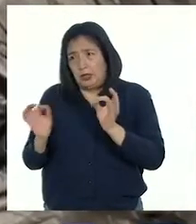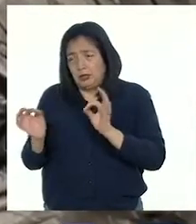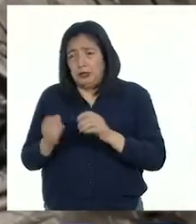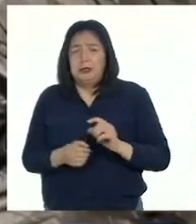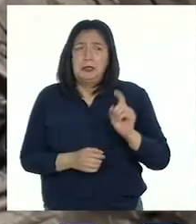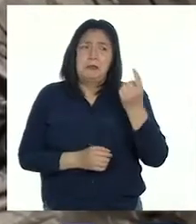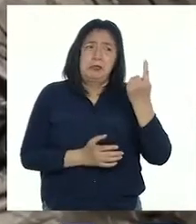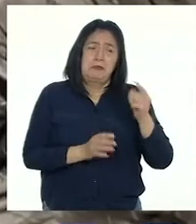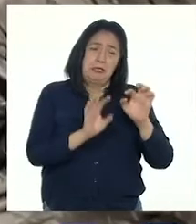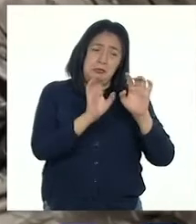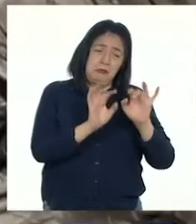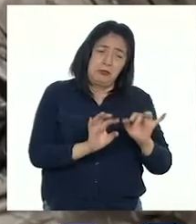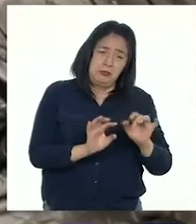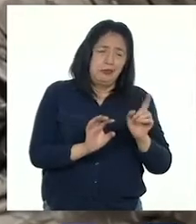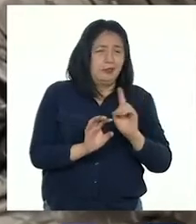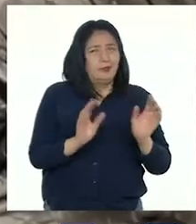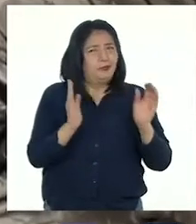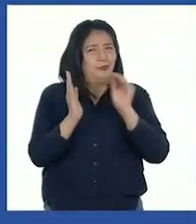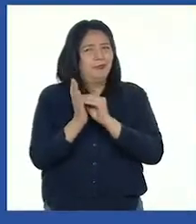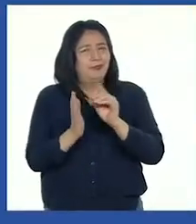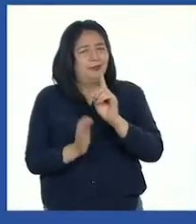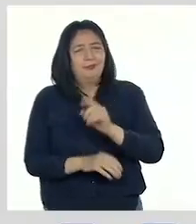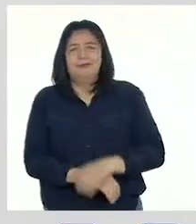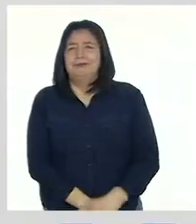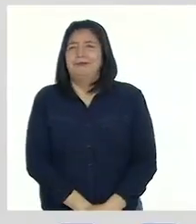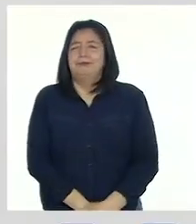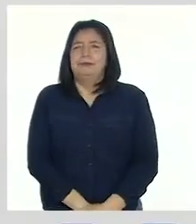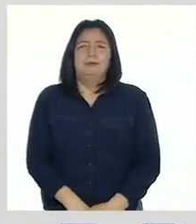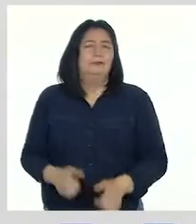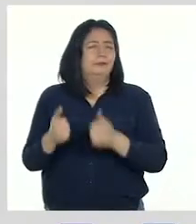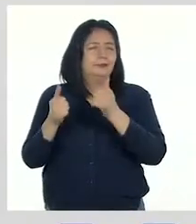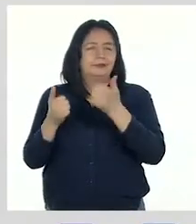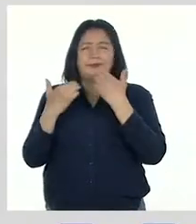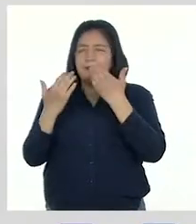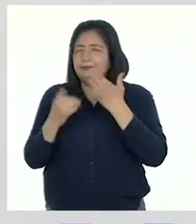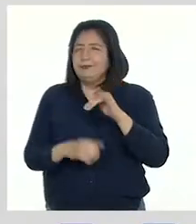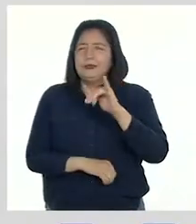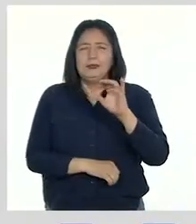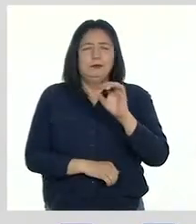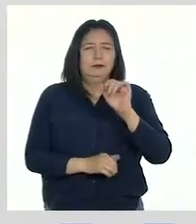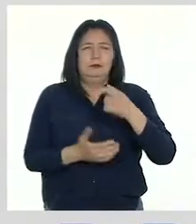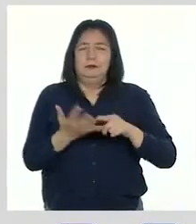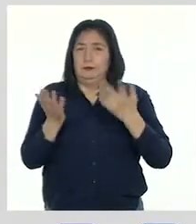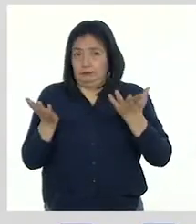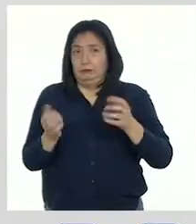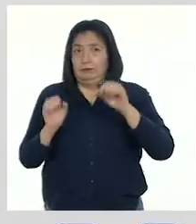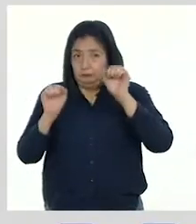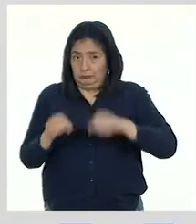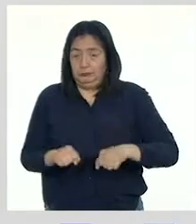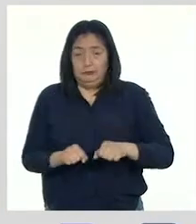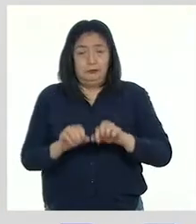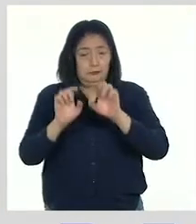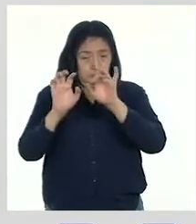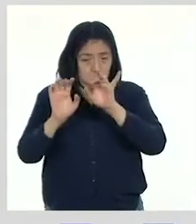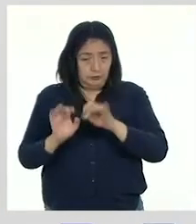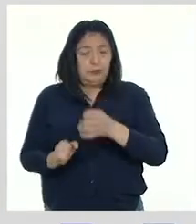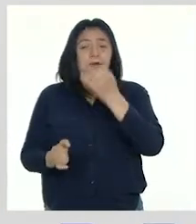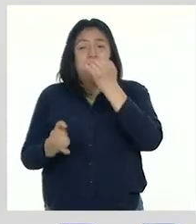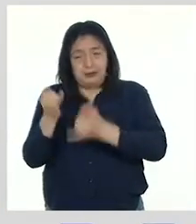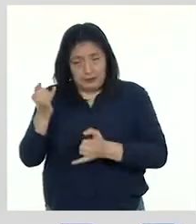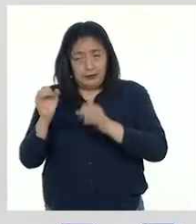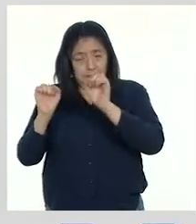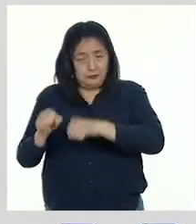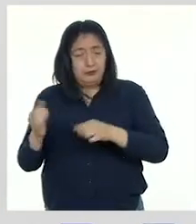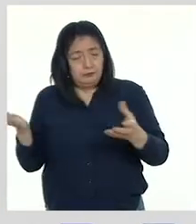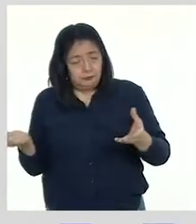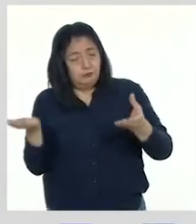Las primeras versiones ya no las incluí. Gracias, Joaquín. Las versiones finales deben formar parte